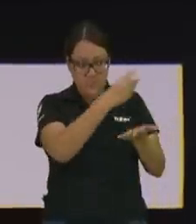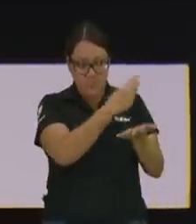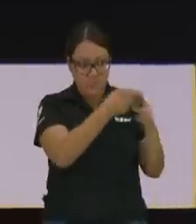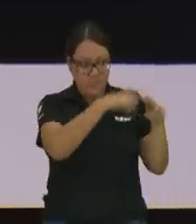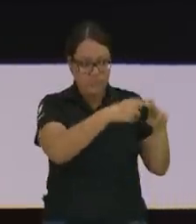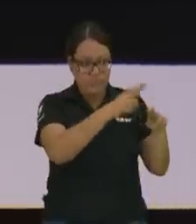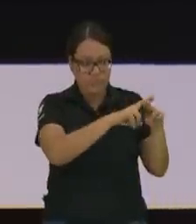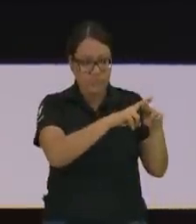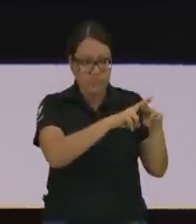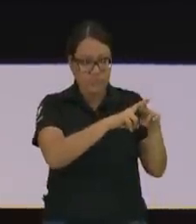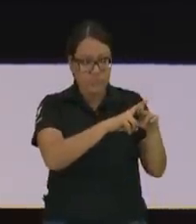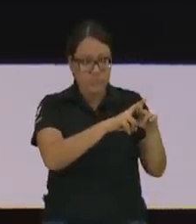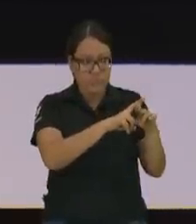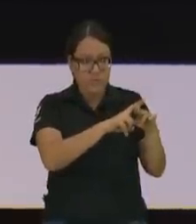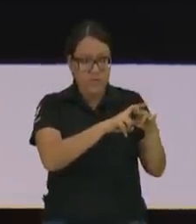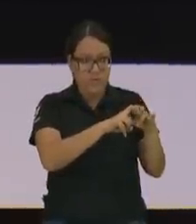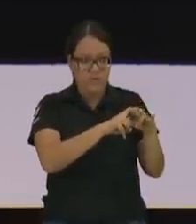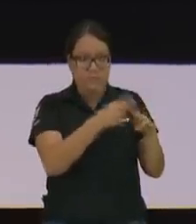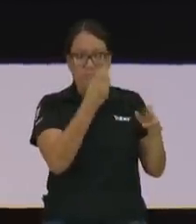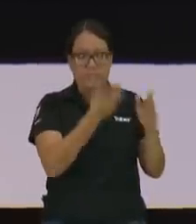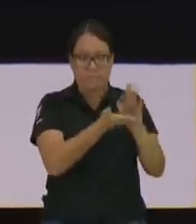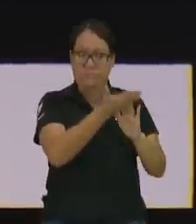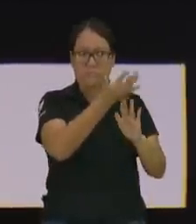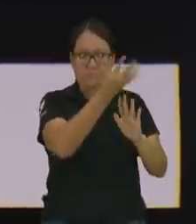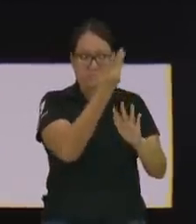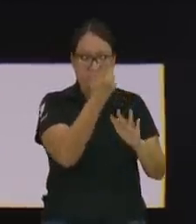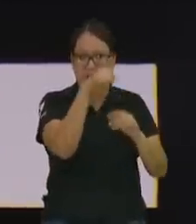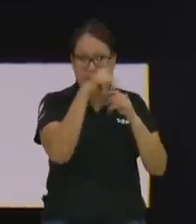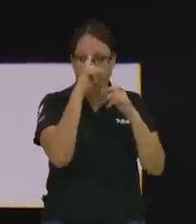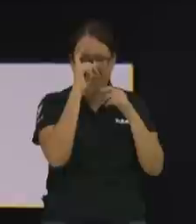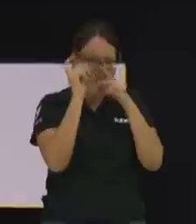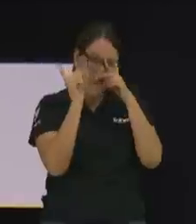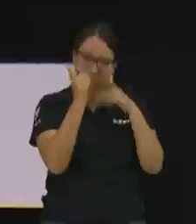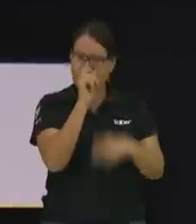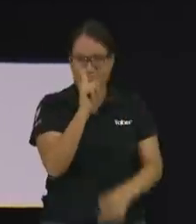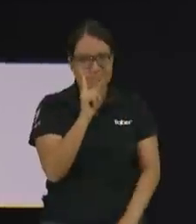del director de una empresa multinacional, este no es su trabajo.